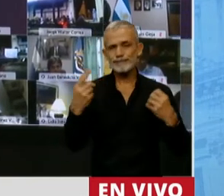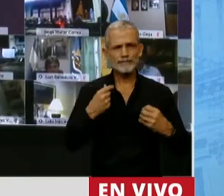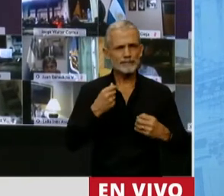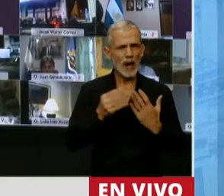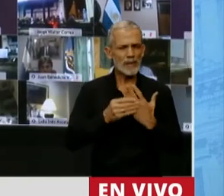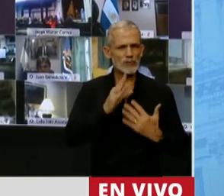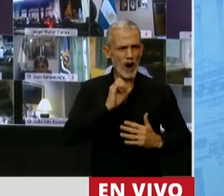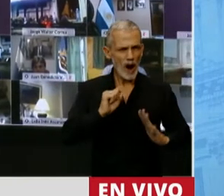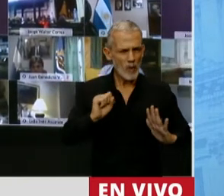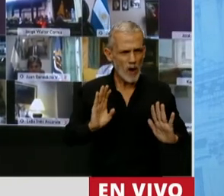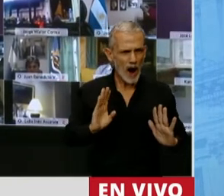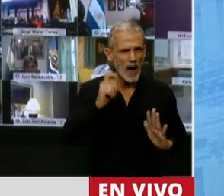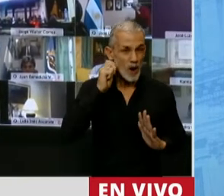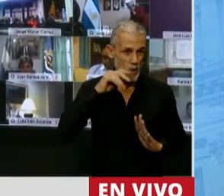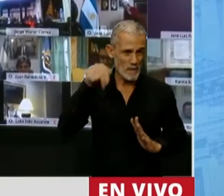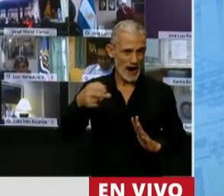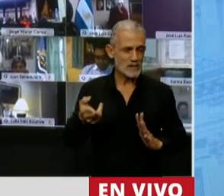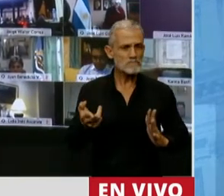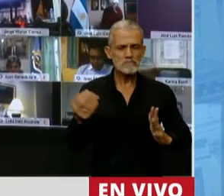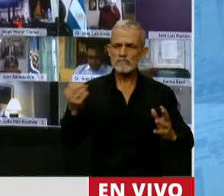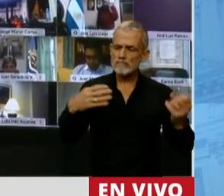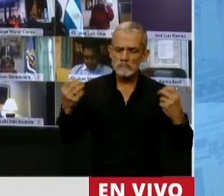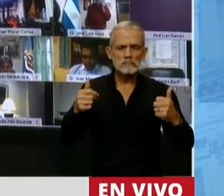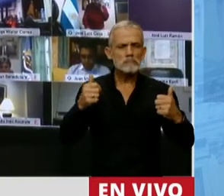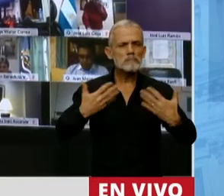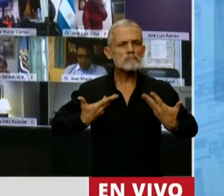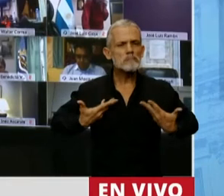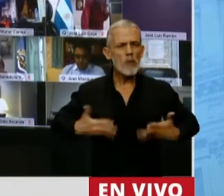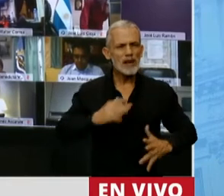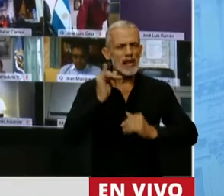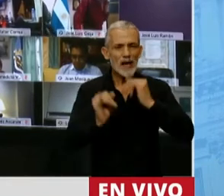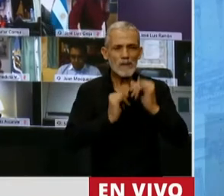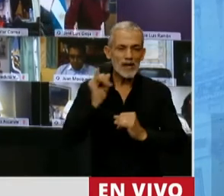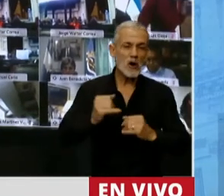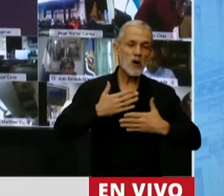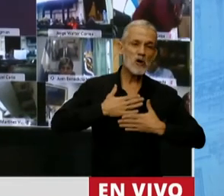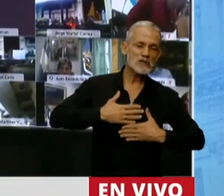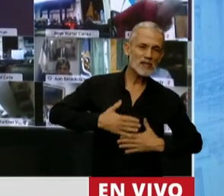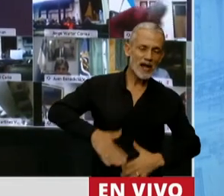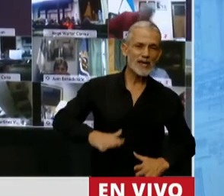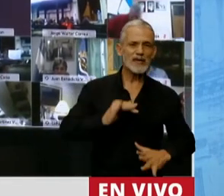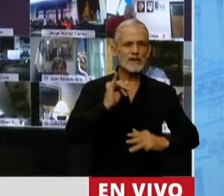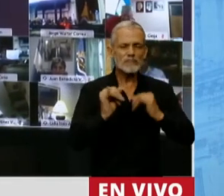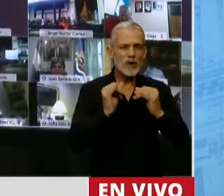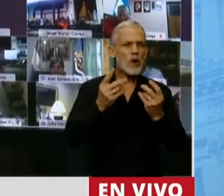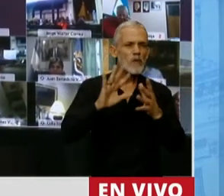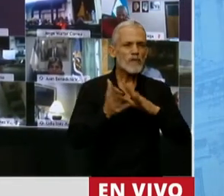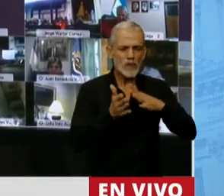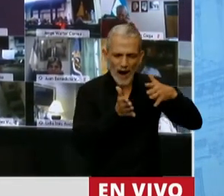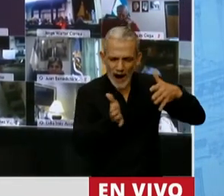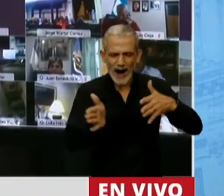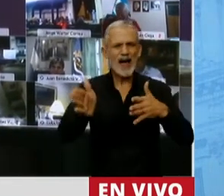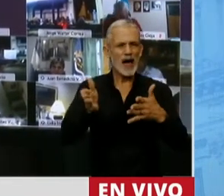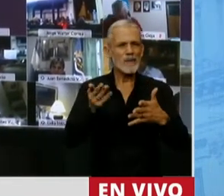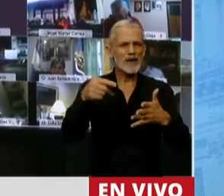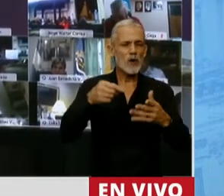ese día, que explicó con humildad, con tranquilidad, cuál era el rumbo y